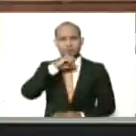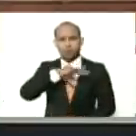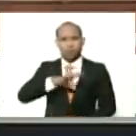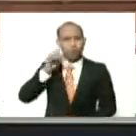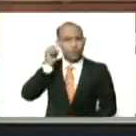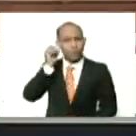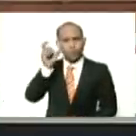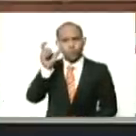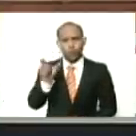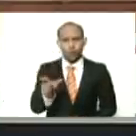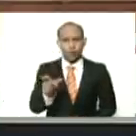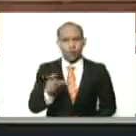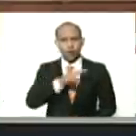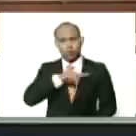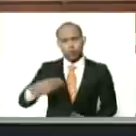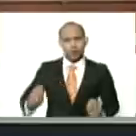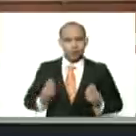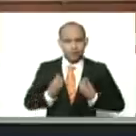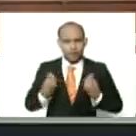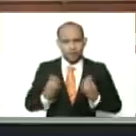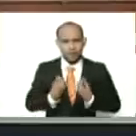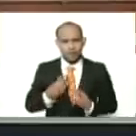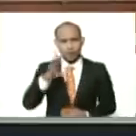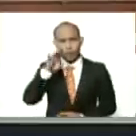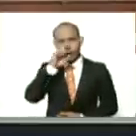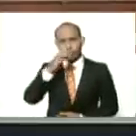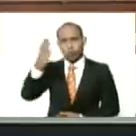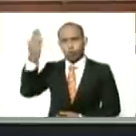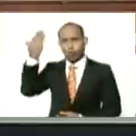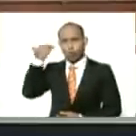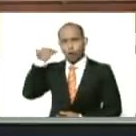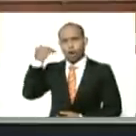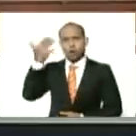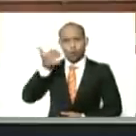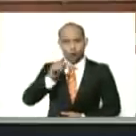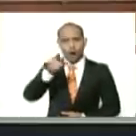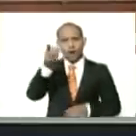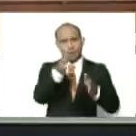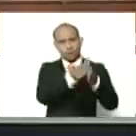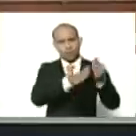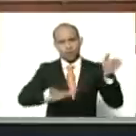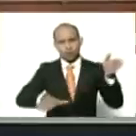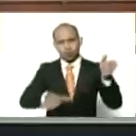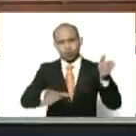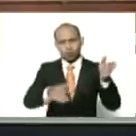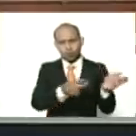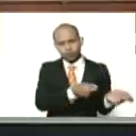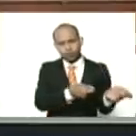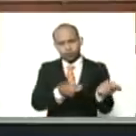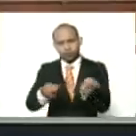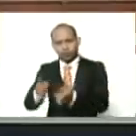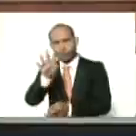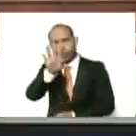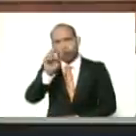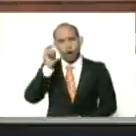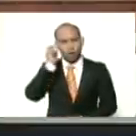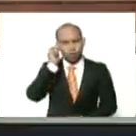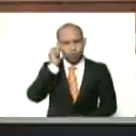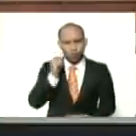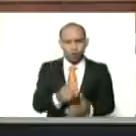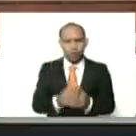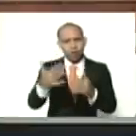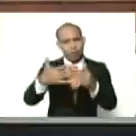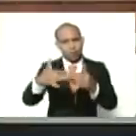historia, de nuestra vida, hace cuatro años, estuvimos, en el panteón, llevando, cuatro heroínas, y en los